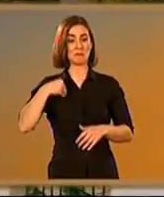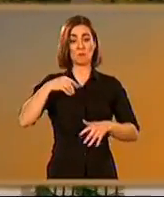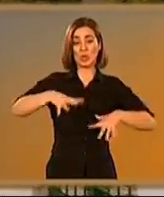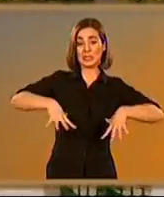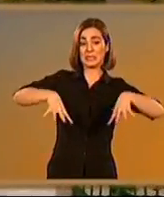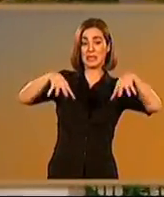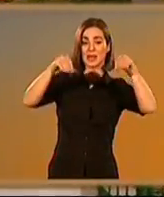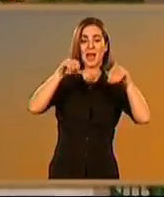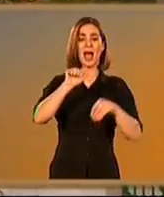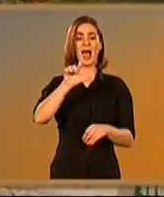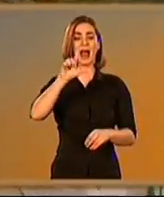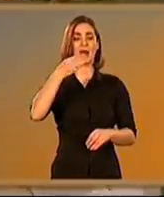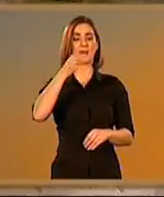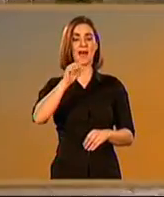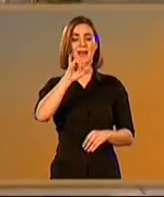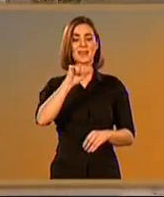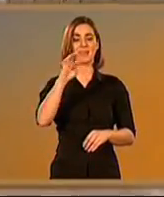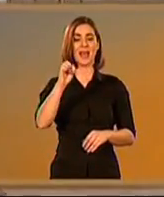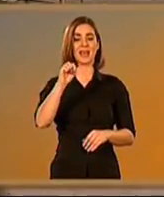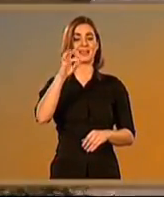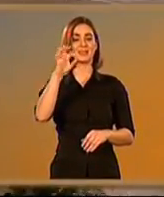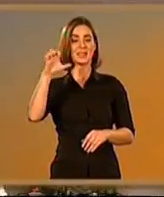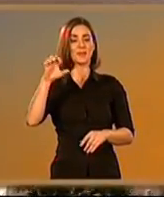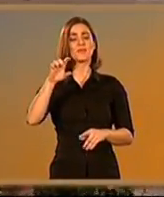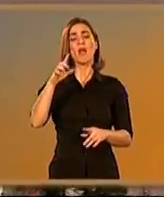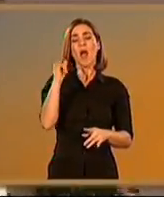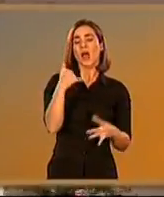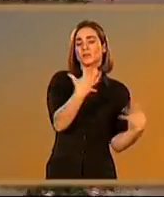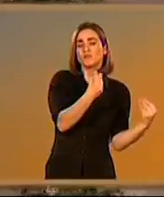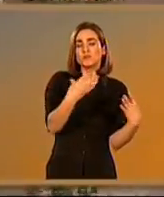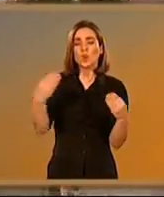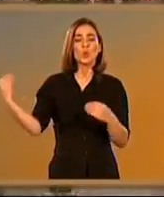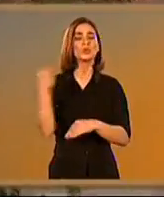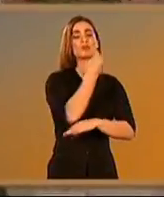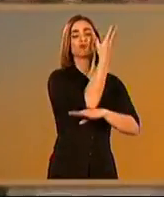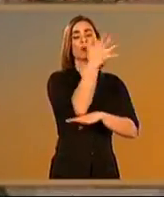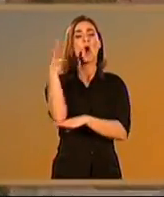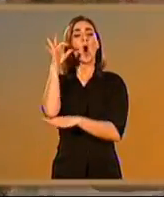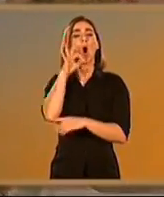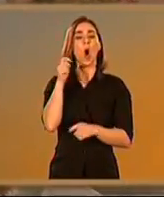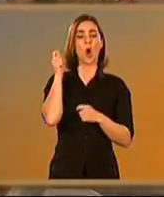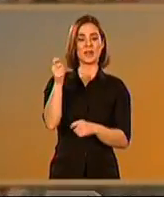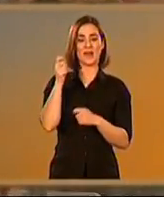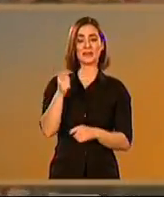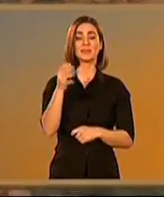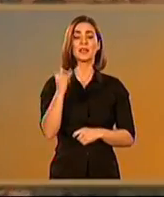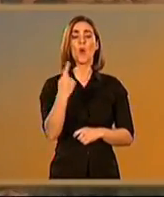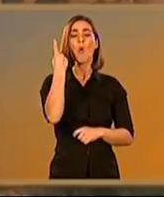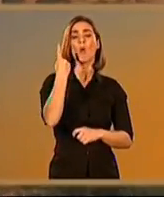y que posee uno de los yacimientos arqueológicos más importantes de la Hispania romana, la Villa del Ruedo.